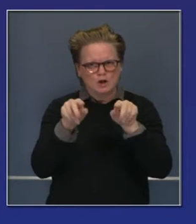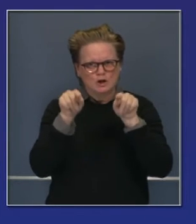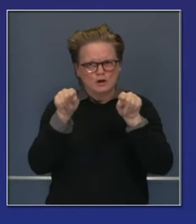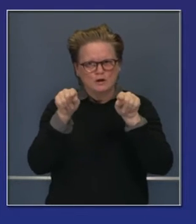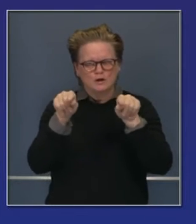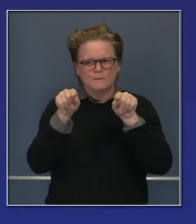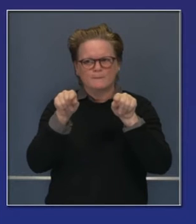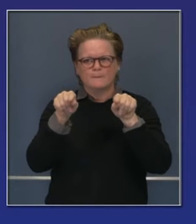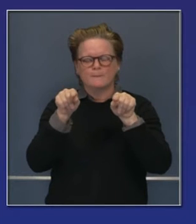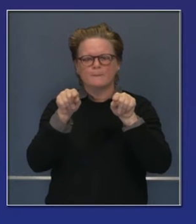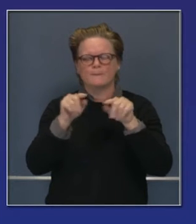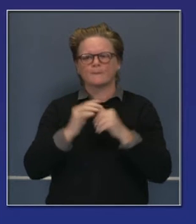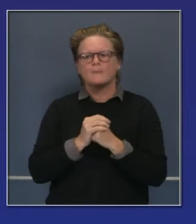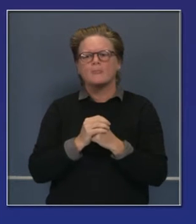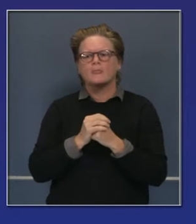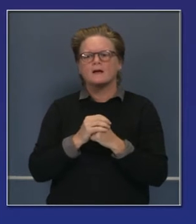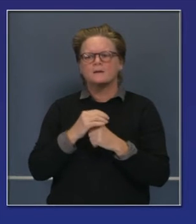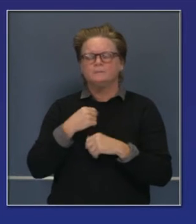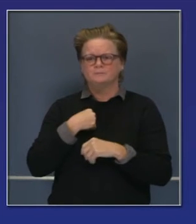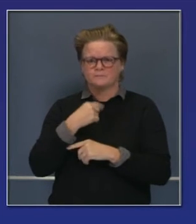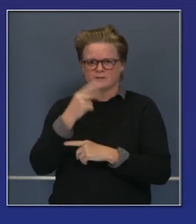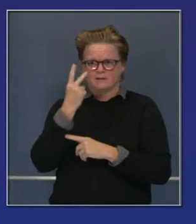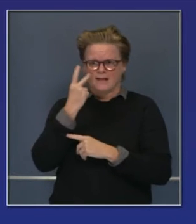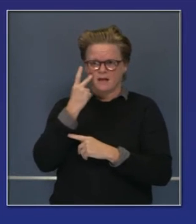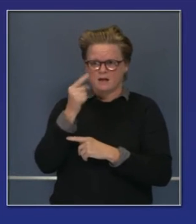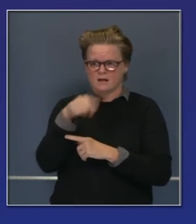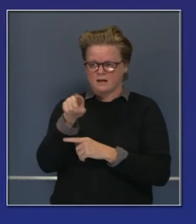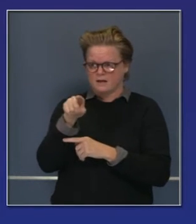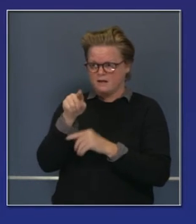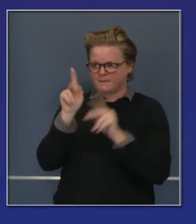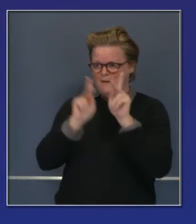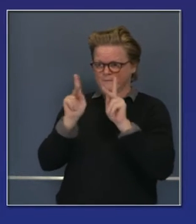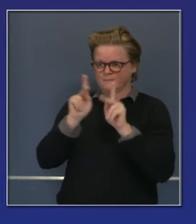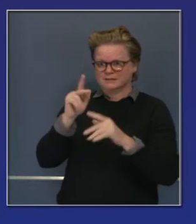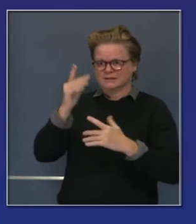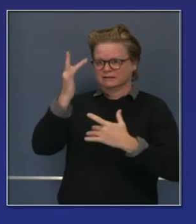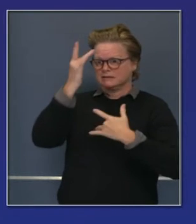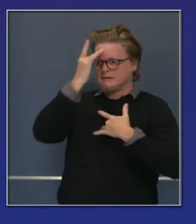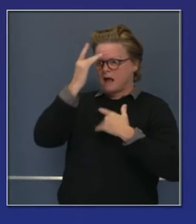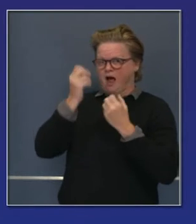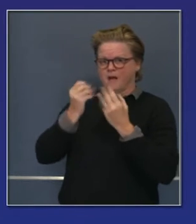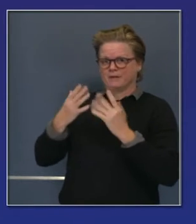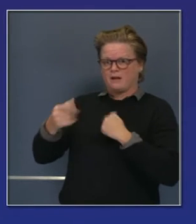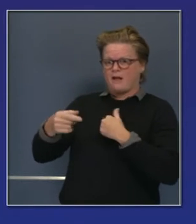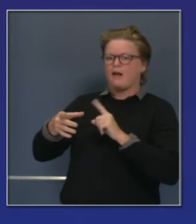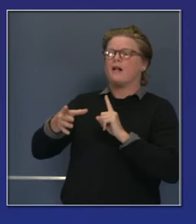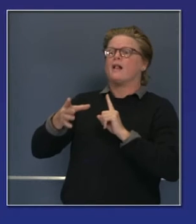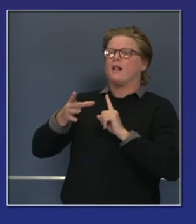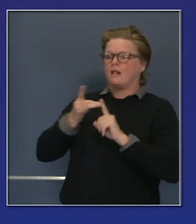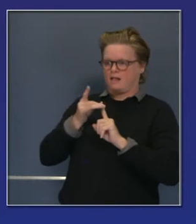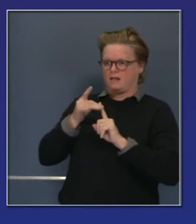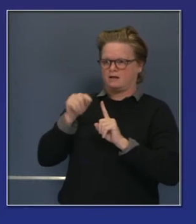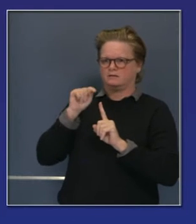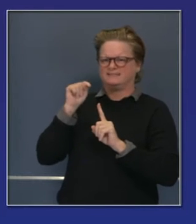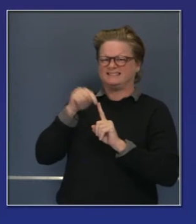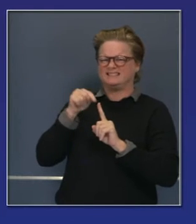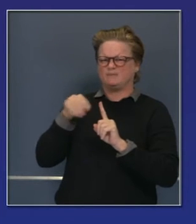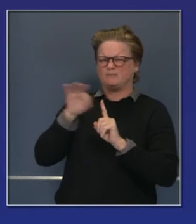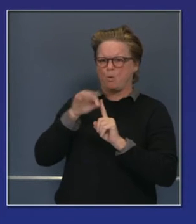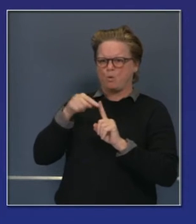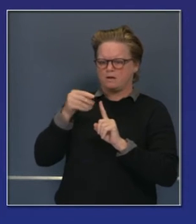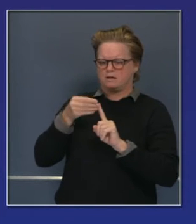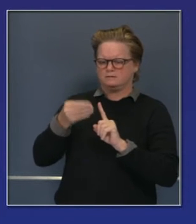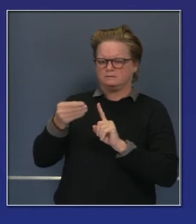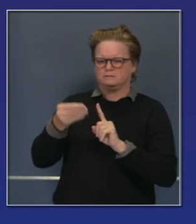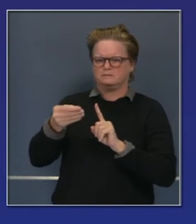vigilancia, sobre lo que está pasando en comunidades grandes y pequeñas por todo el estado. 3.7% es el índice de